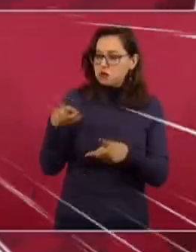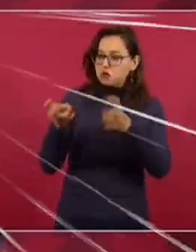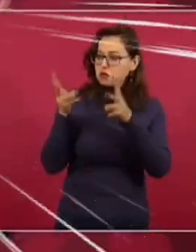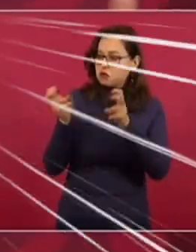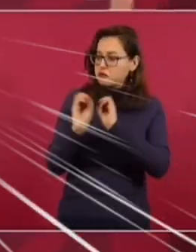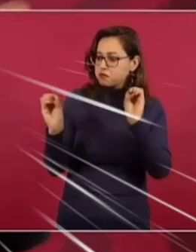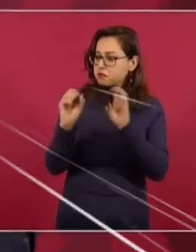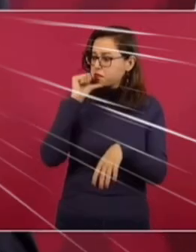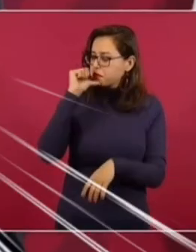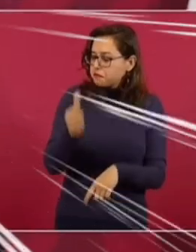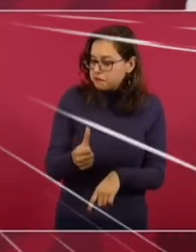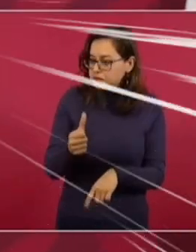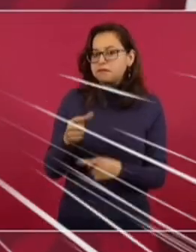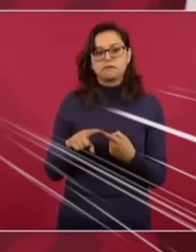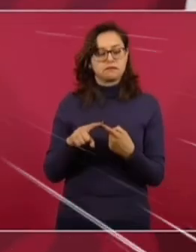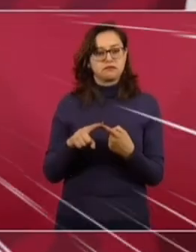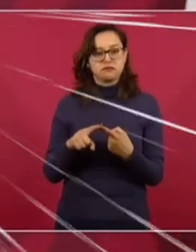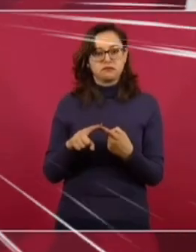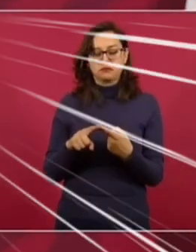como sucedía antes,